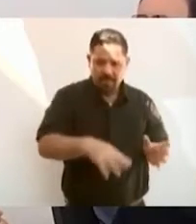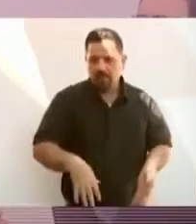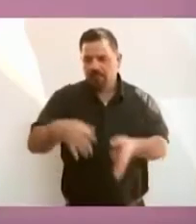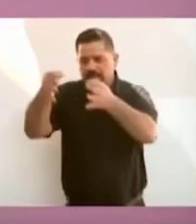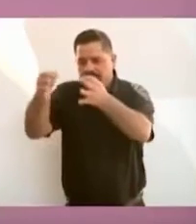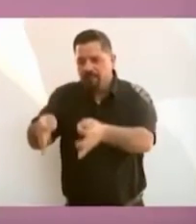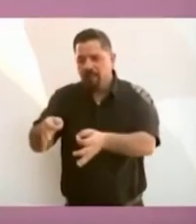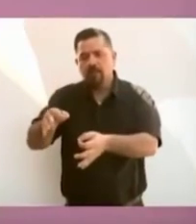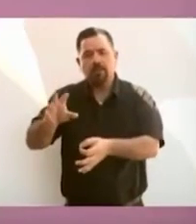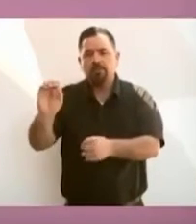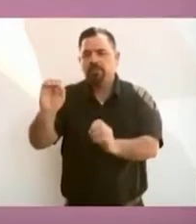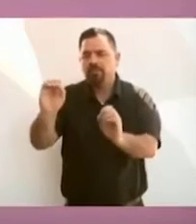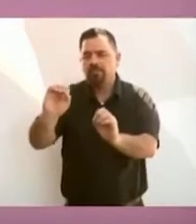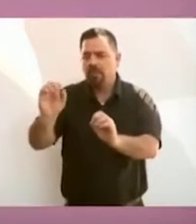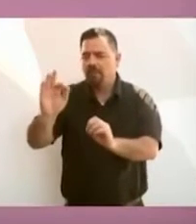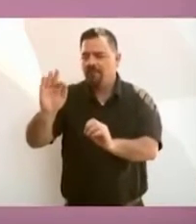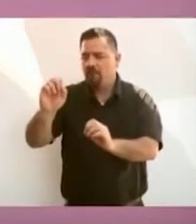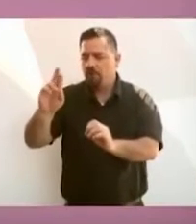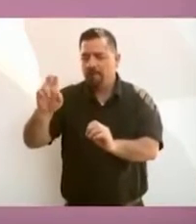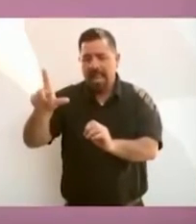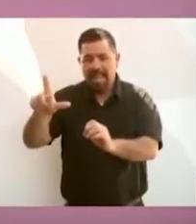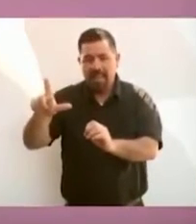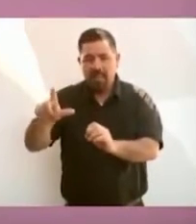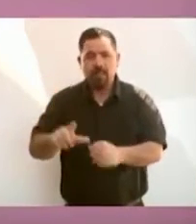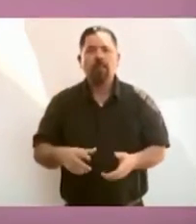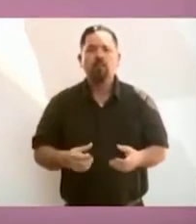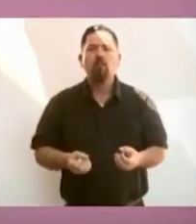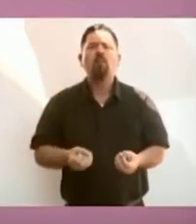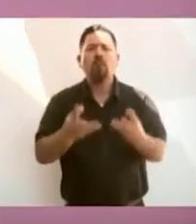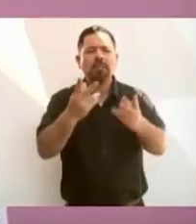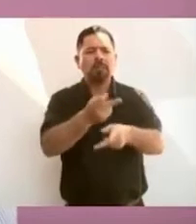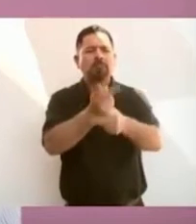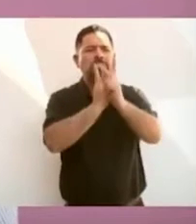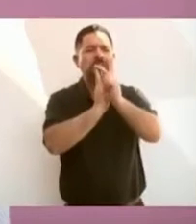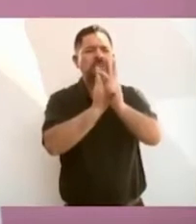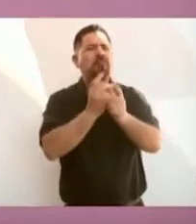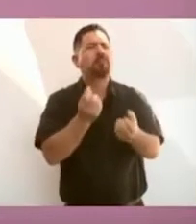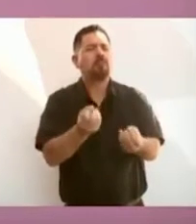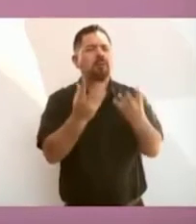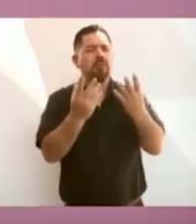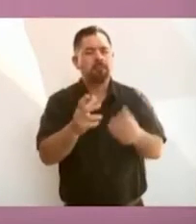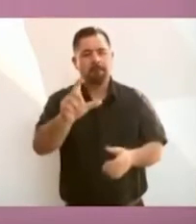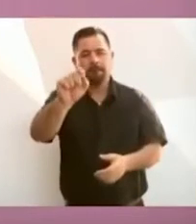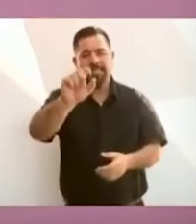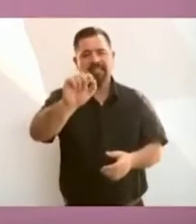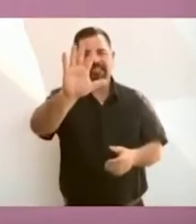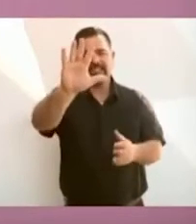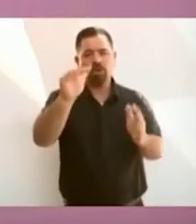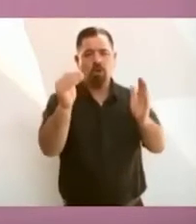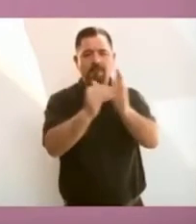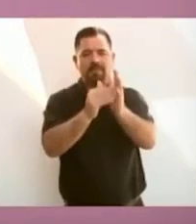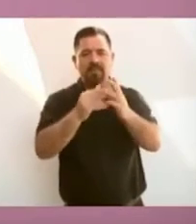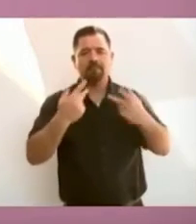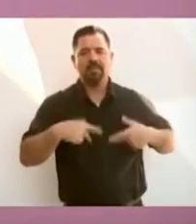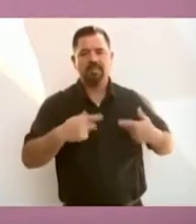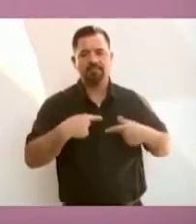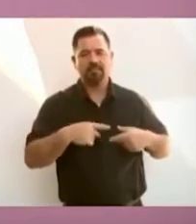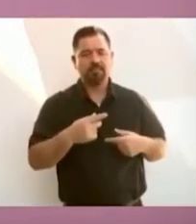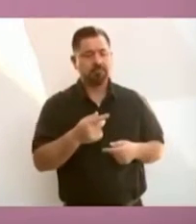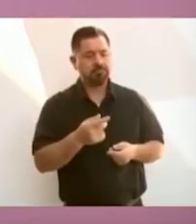mil empresas recibieron créditos. A la palabra, sin